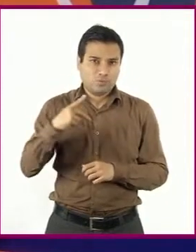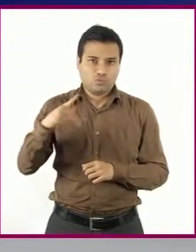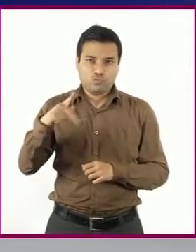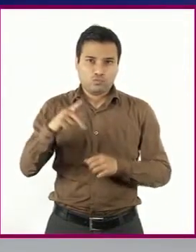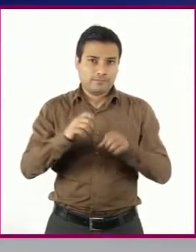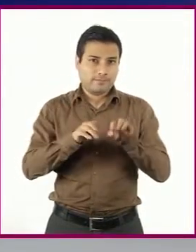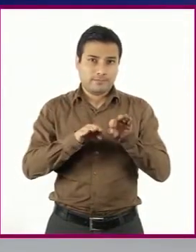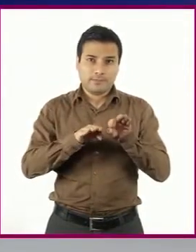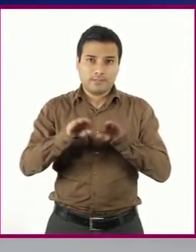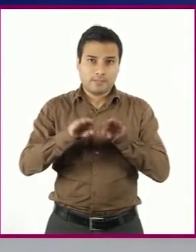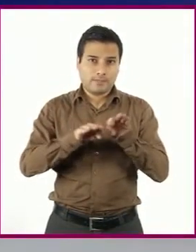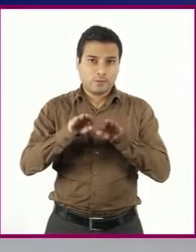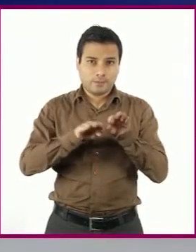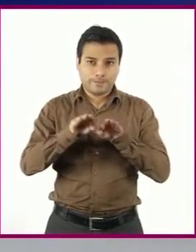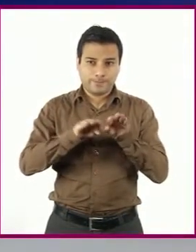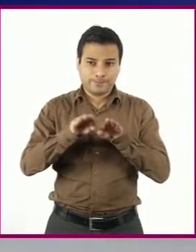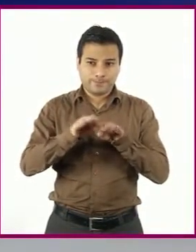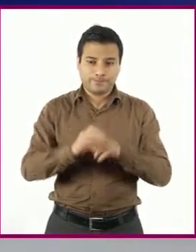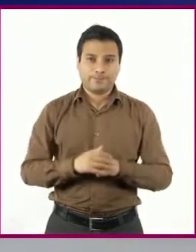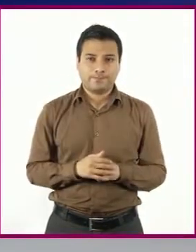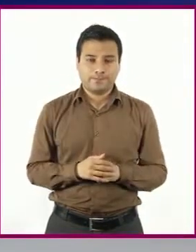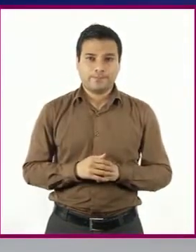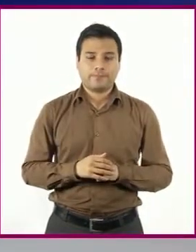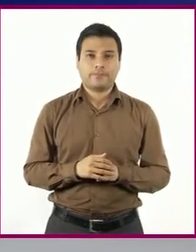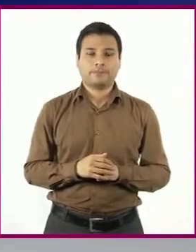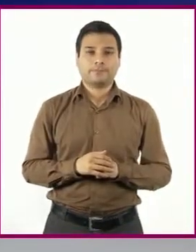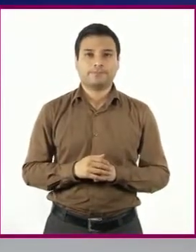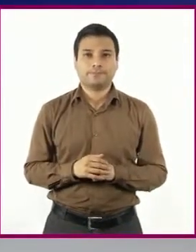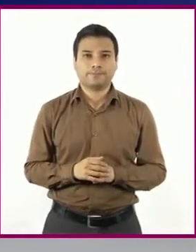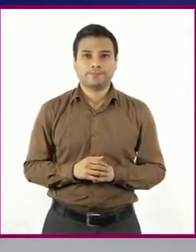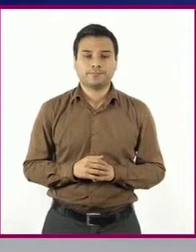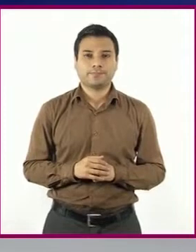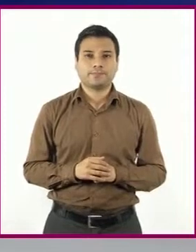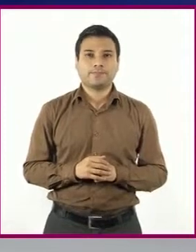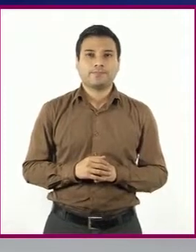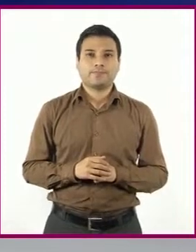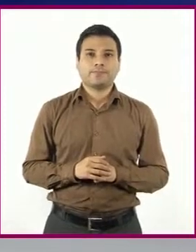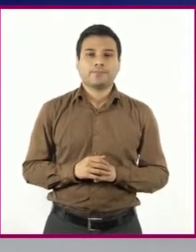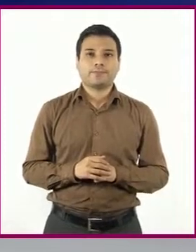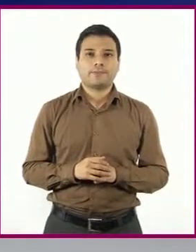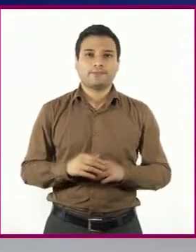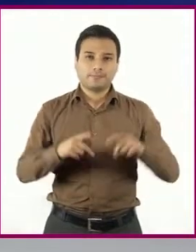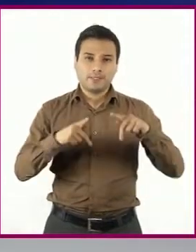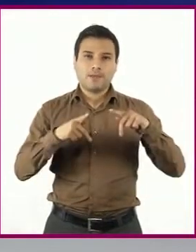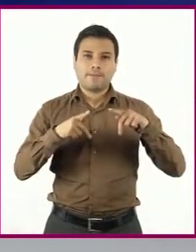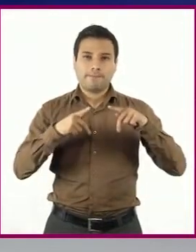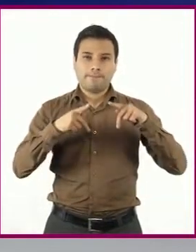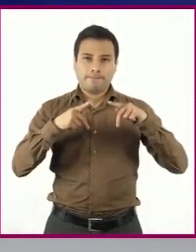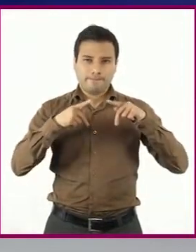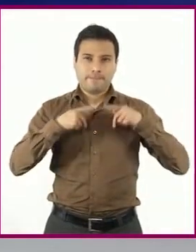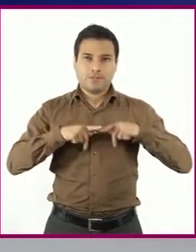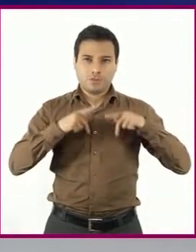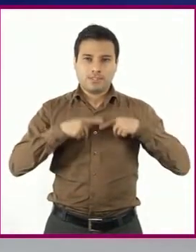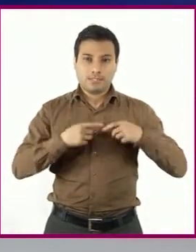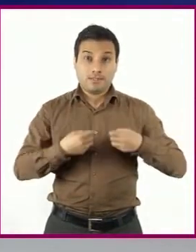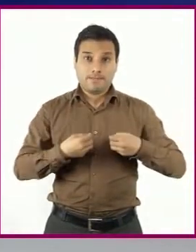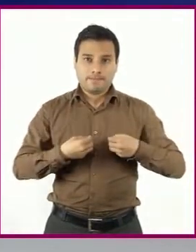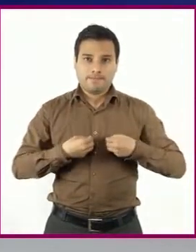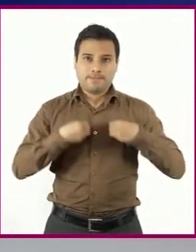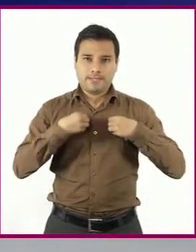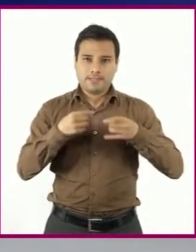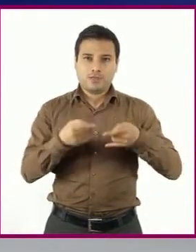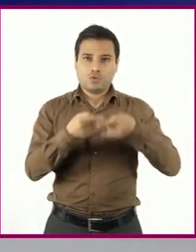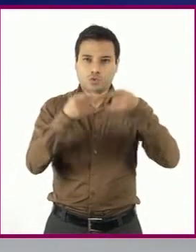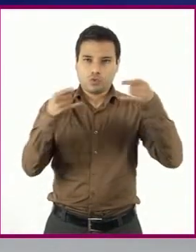creación. Además, cuando leemos autobiografías de personajes históricos o autores reconocidos,